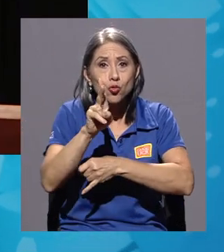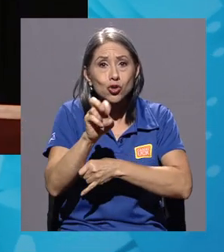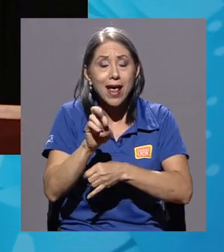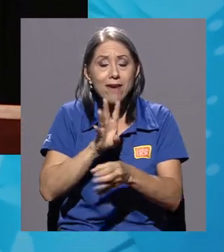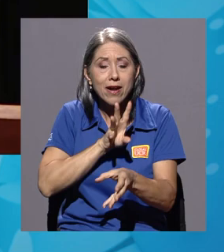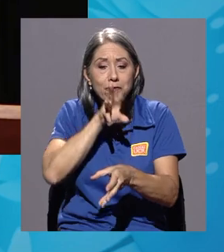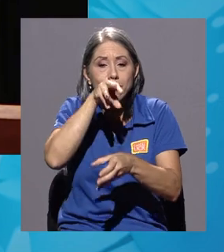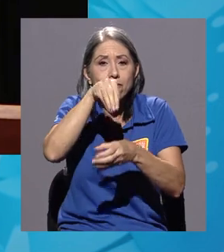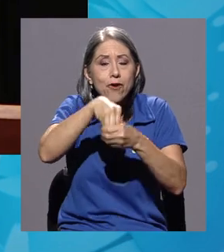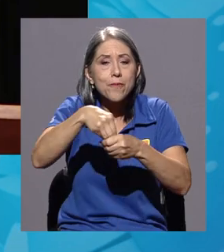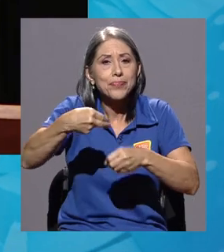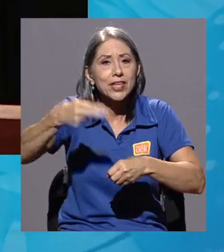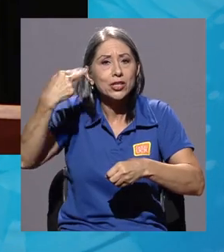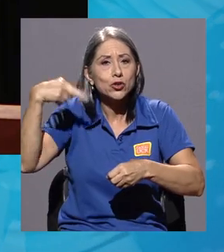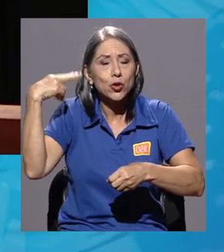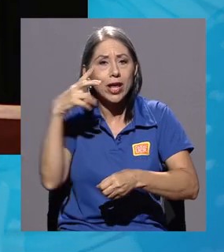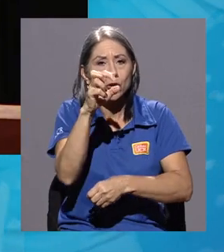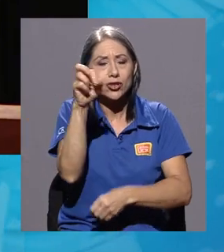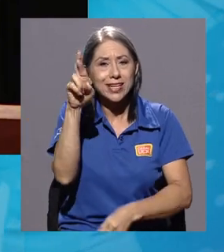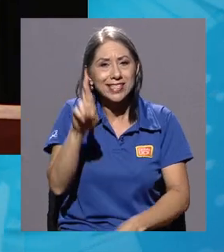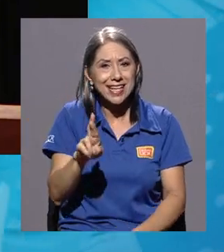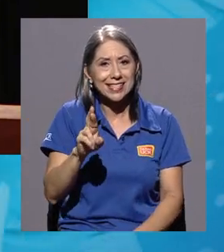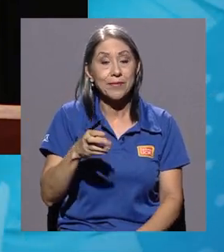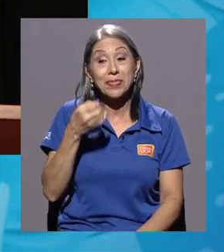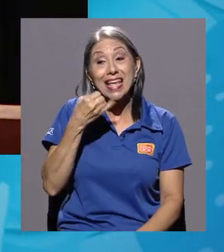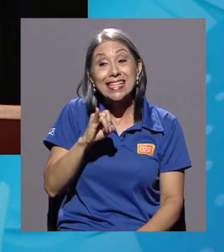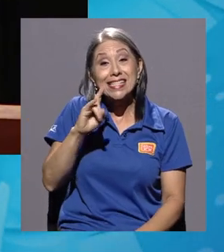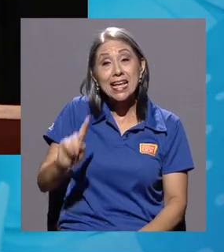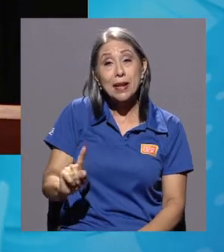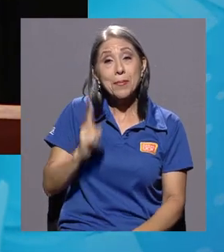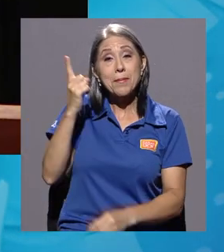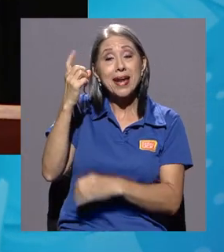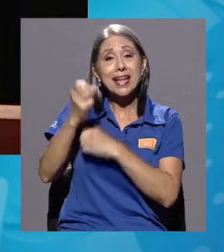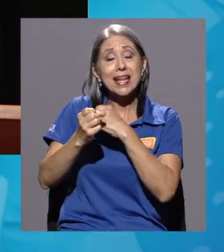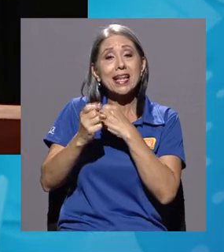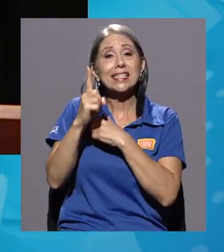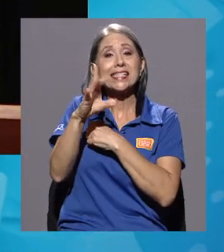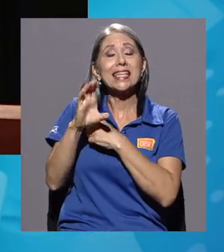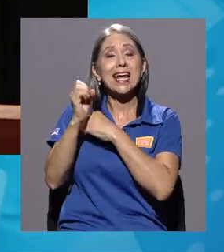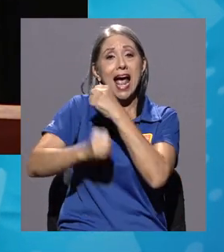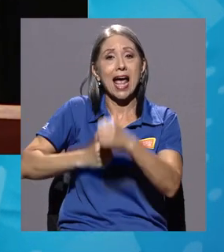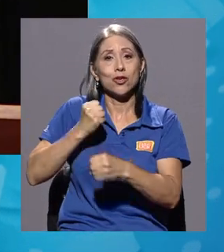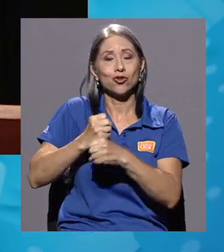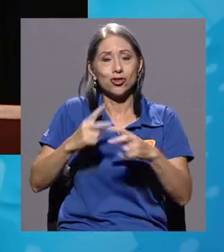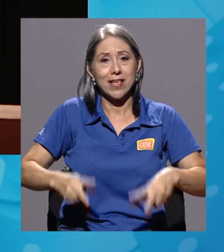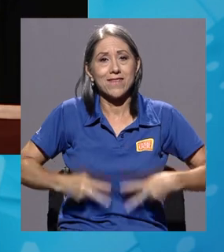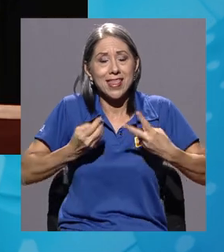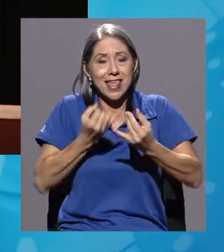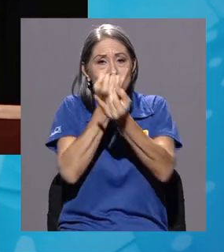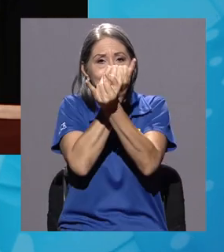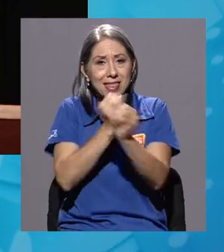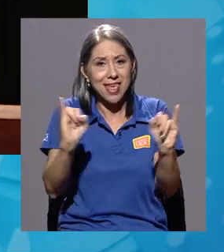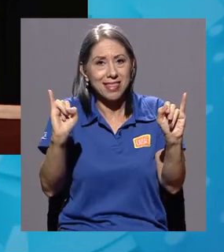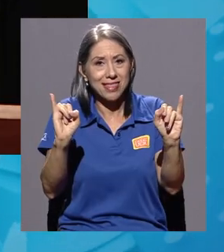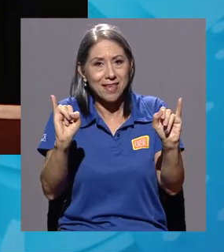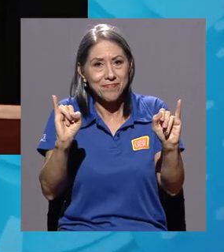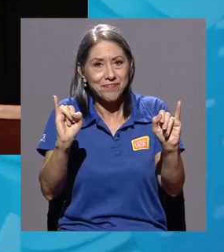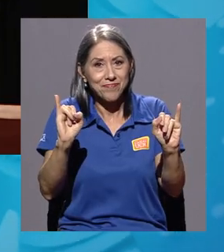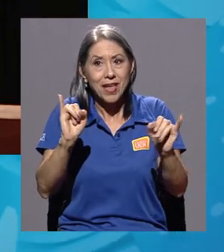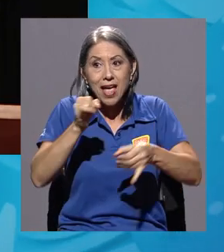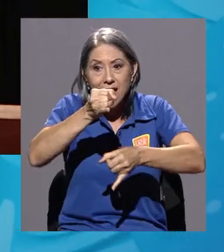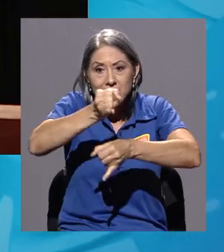parte de la historia costarricense si en el primer siglo de vida independiente la institución